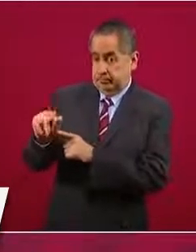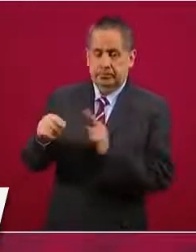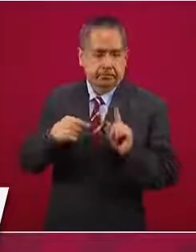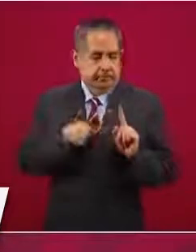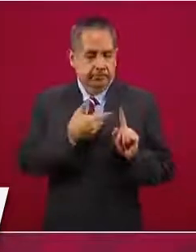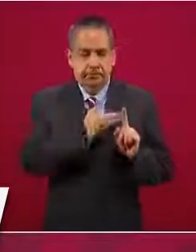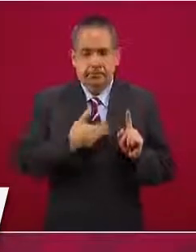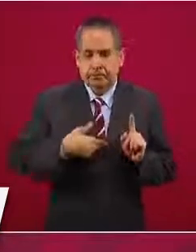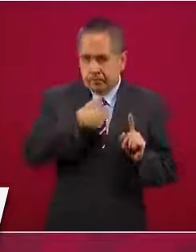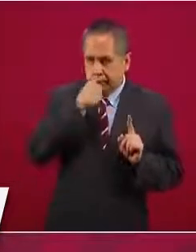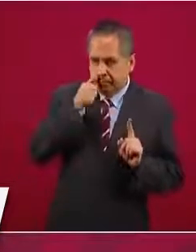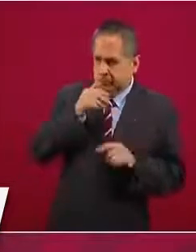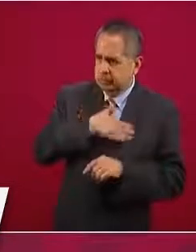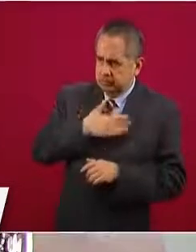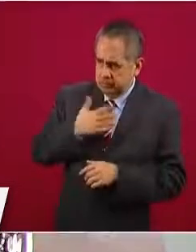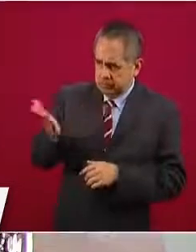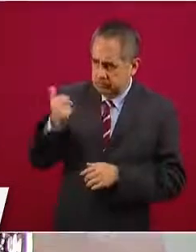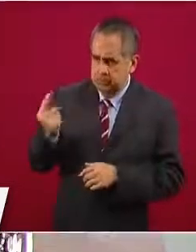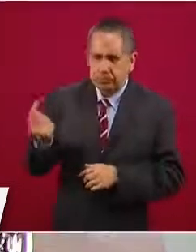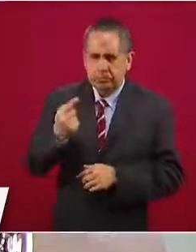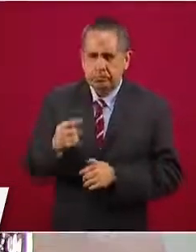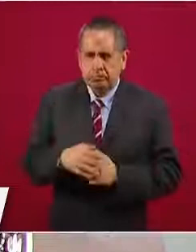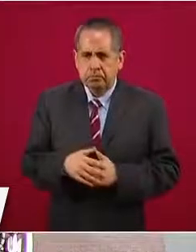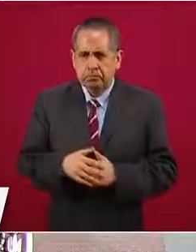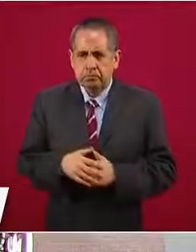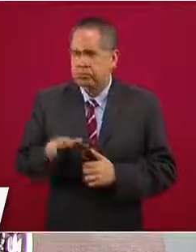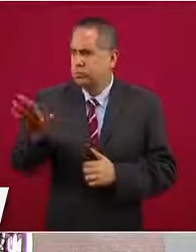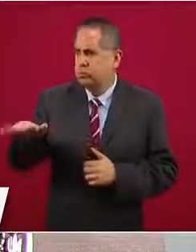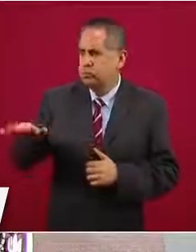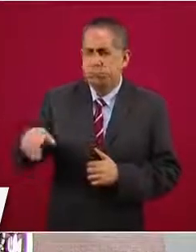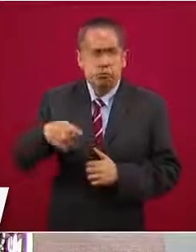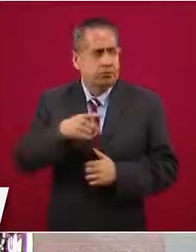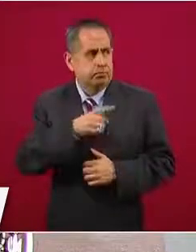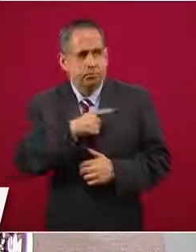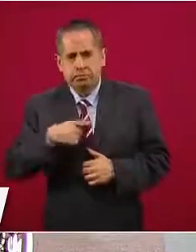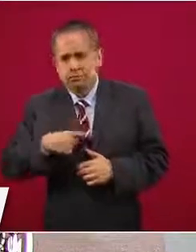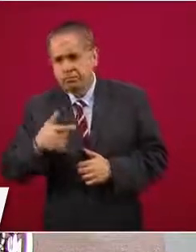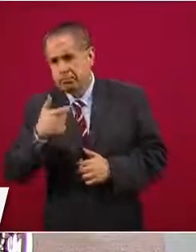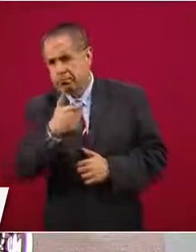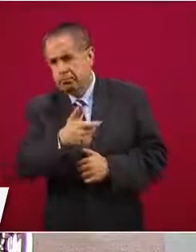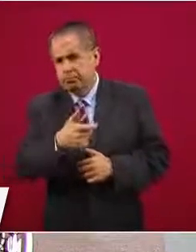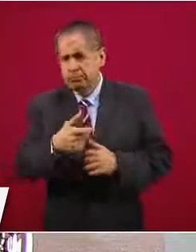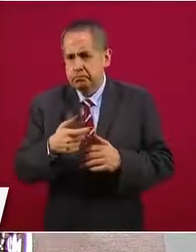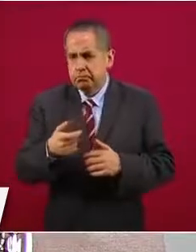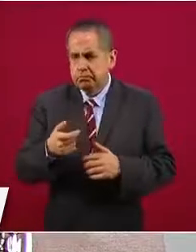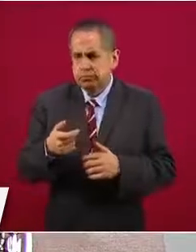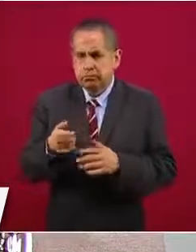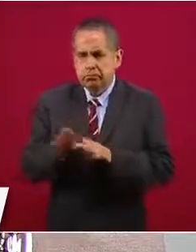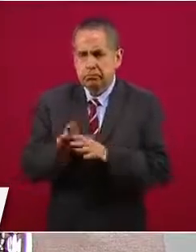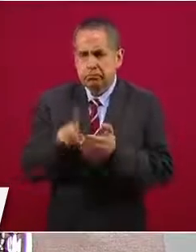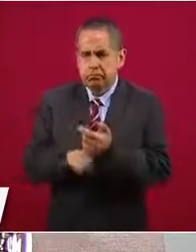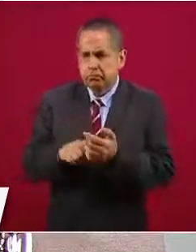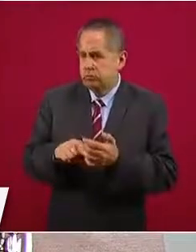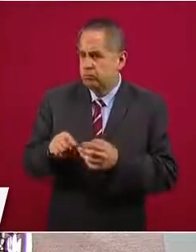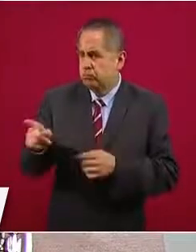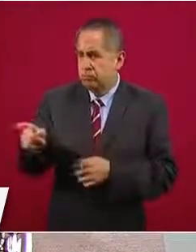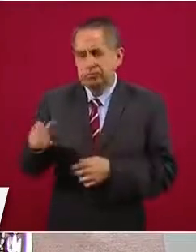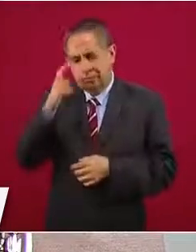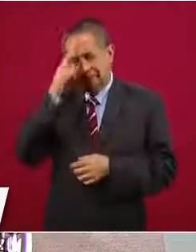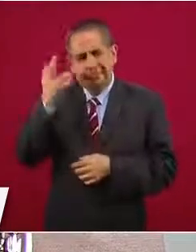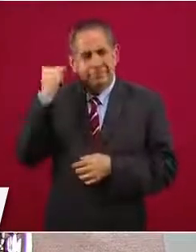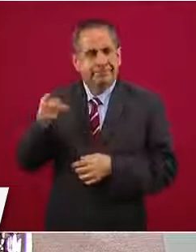Juárez y le dice oiga, hay una deuda con usted, porque usted le pagó